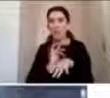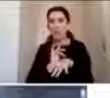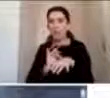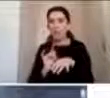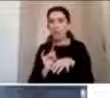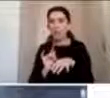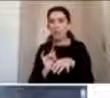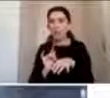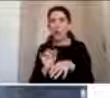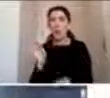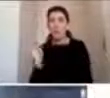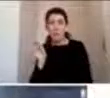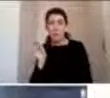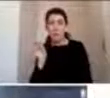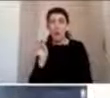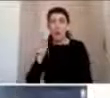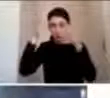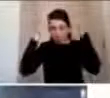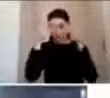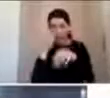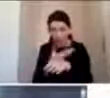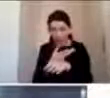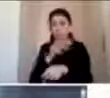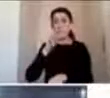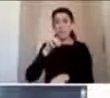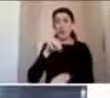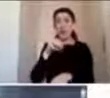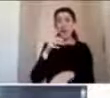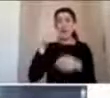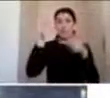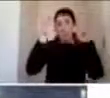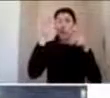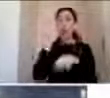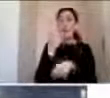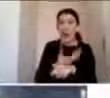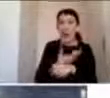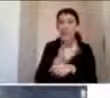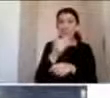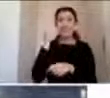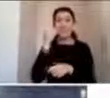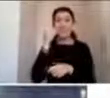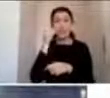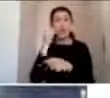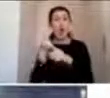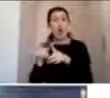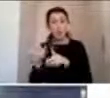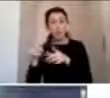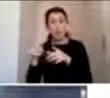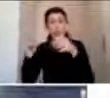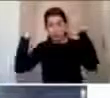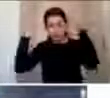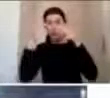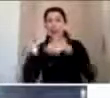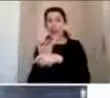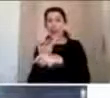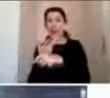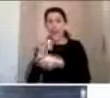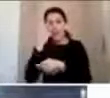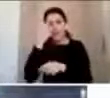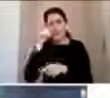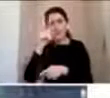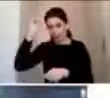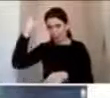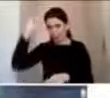Padre-madre con casco, hay otro niño adelante del padre con casco, pero sin embargo el niño de Yoki Amarillo, ahí a la derecha, está